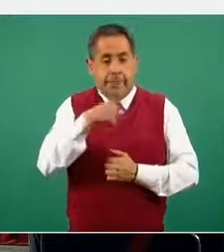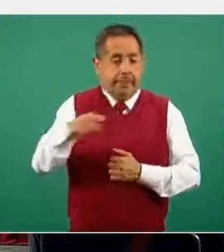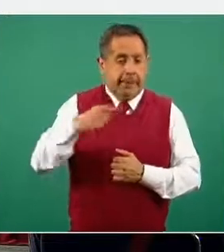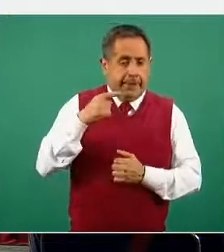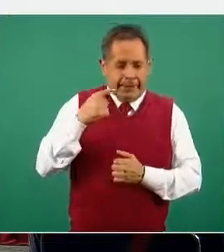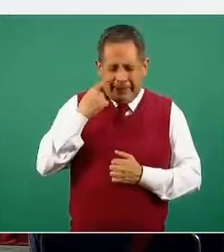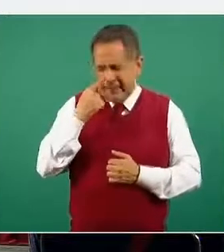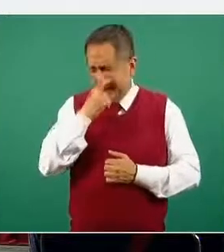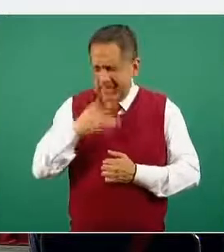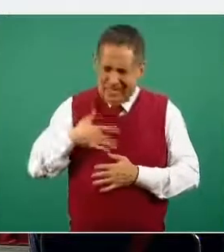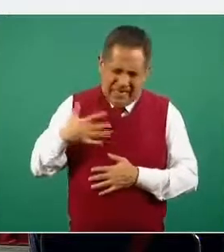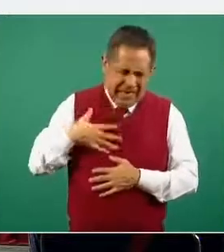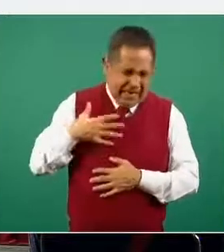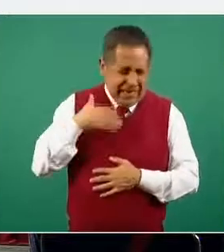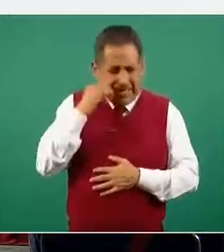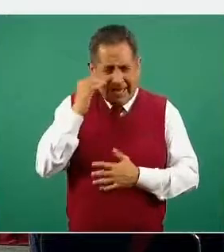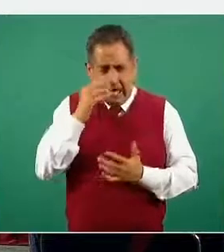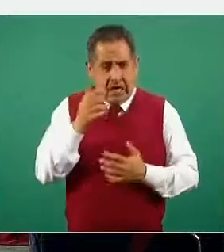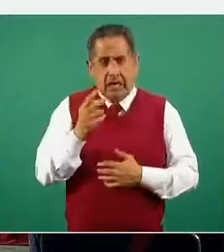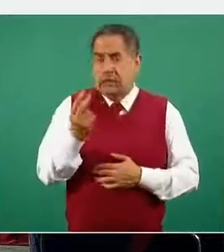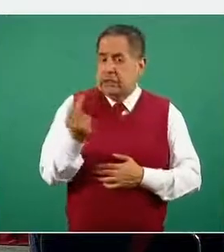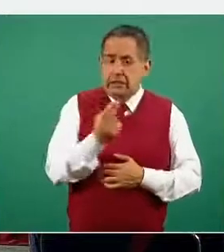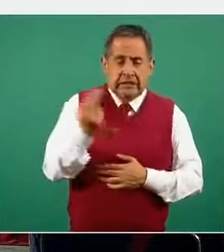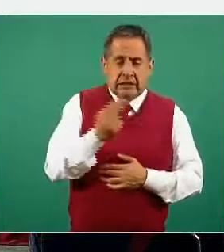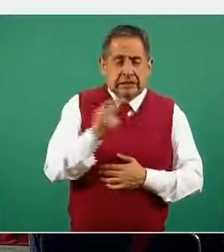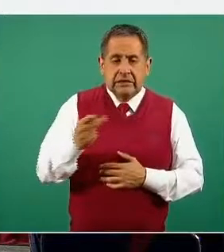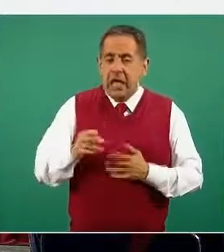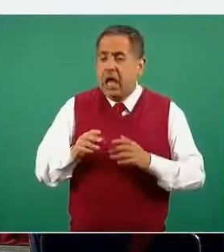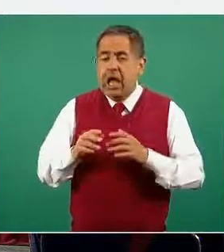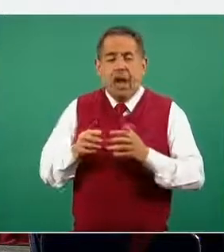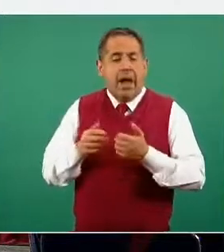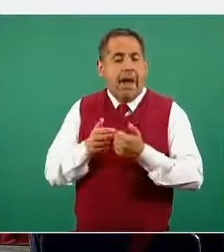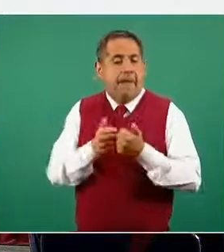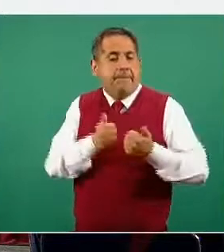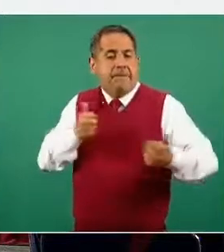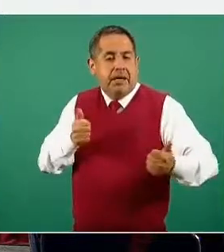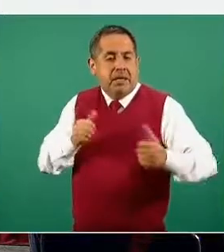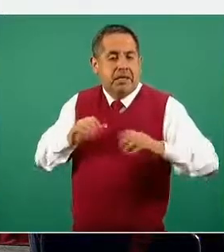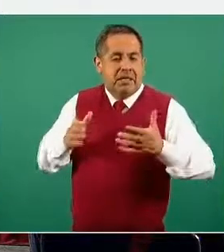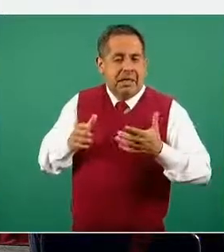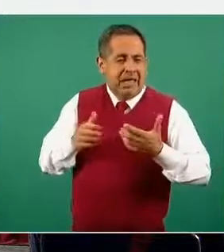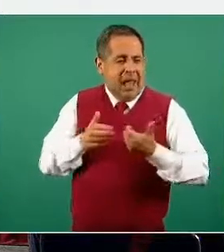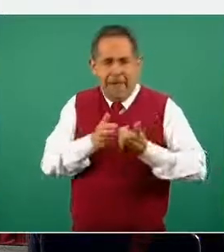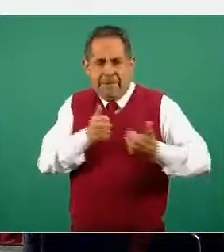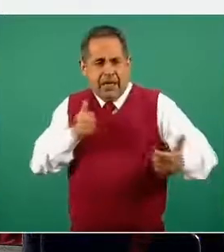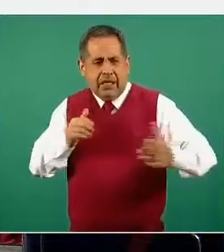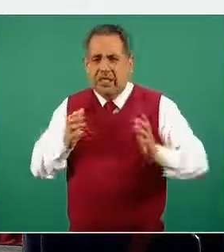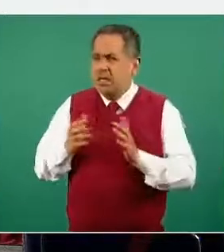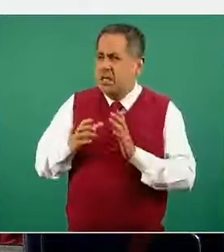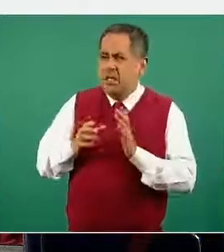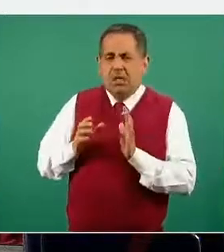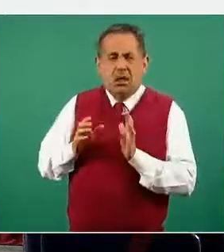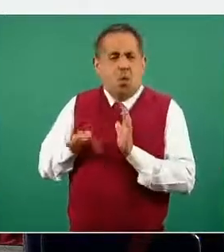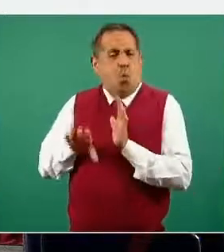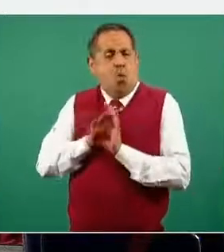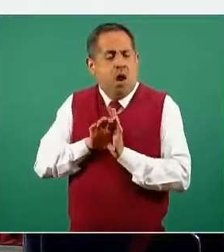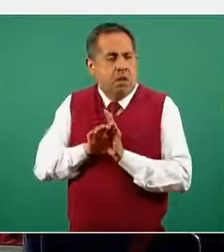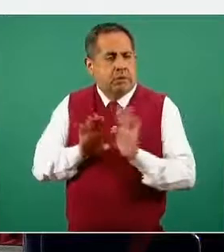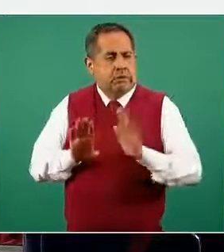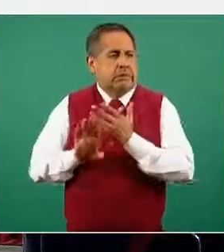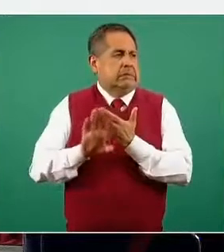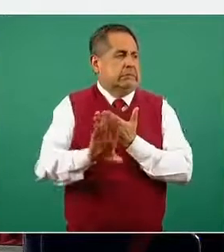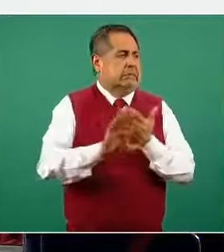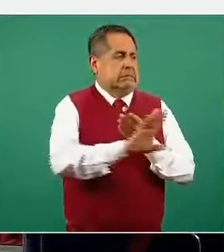sobre todo es muy importante que estas mujeres se mantengan en los espacios de forma más separada posible del resto de la